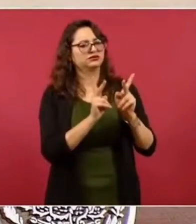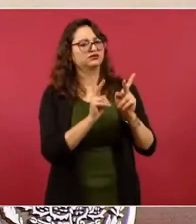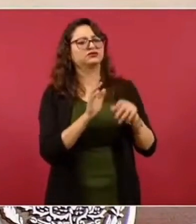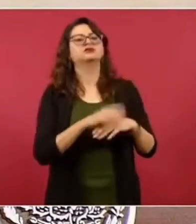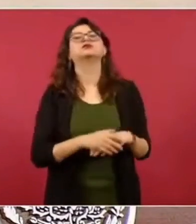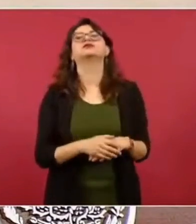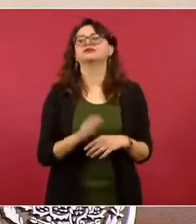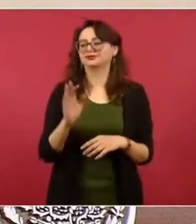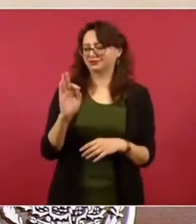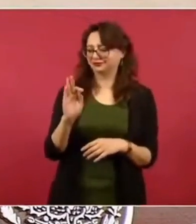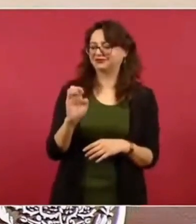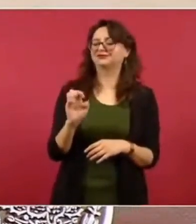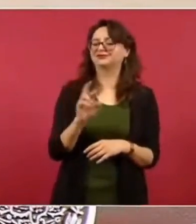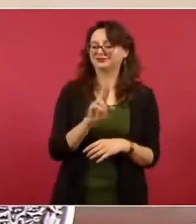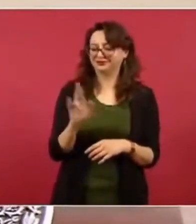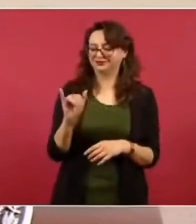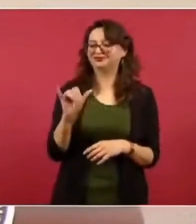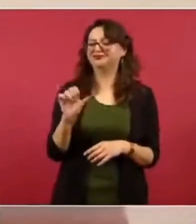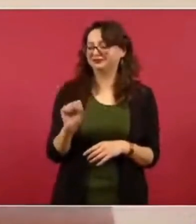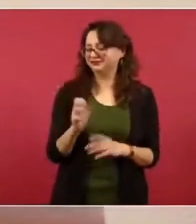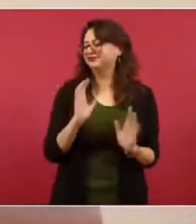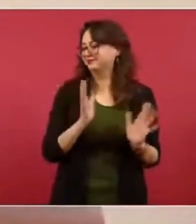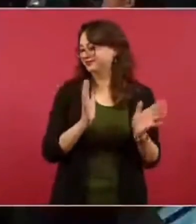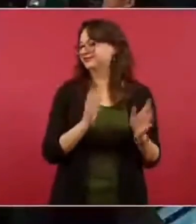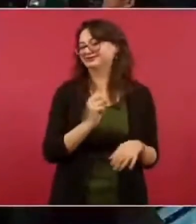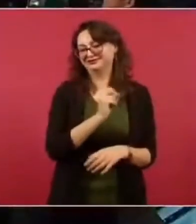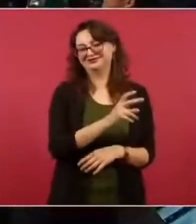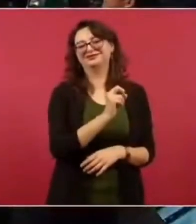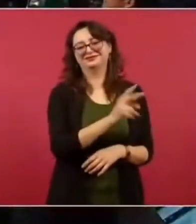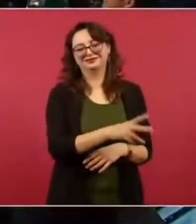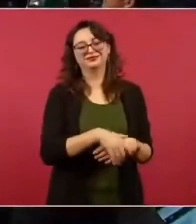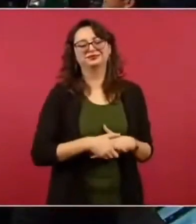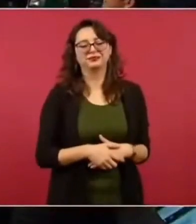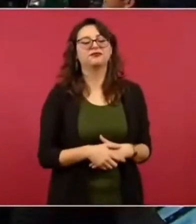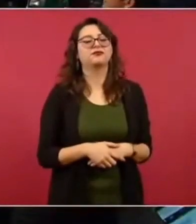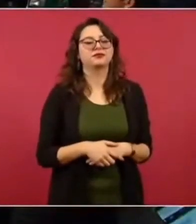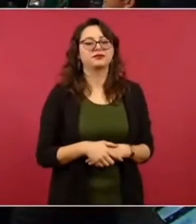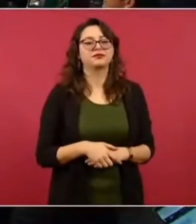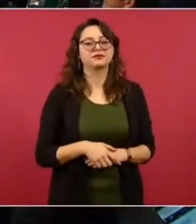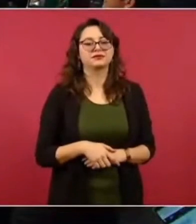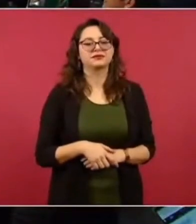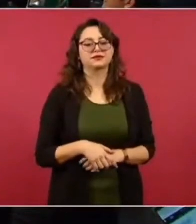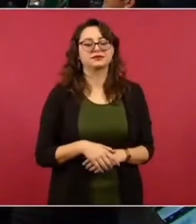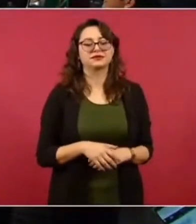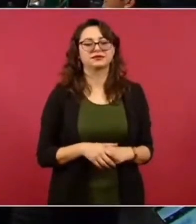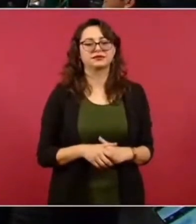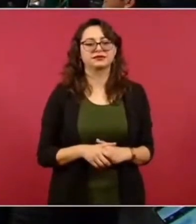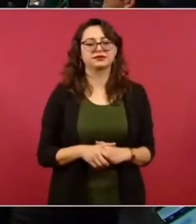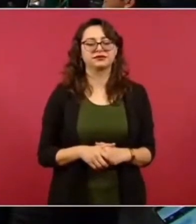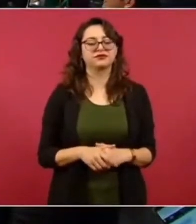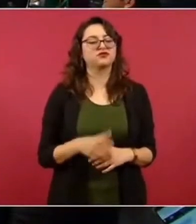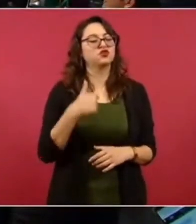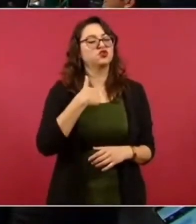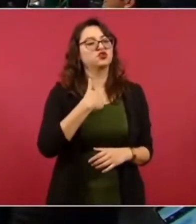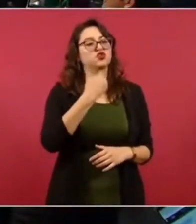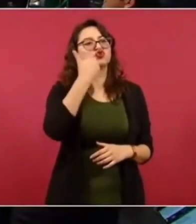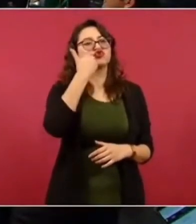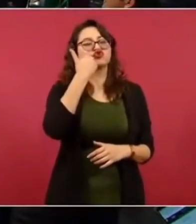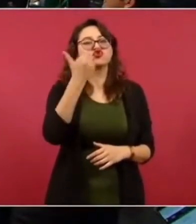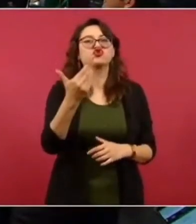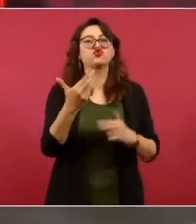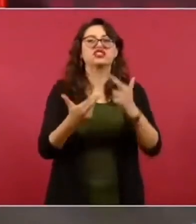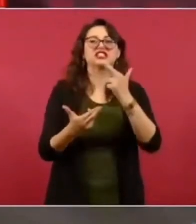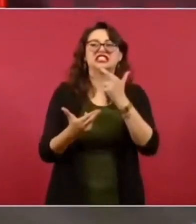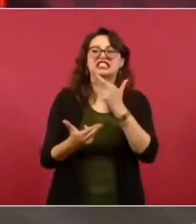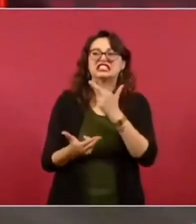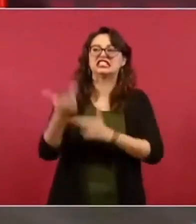Ah, bueno. Ahí va. Ahí va. Ya se los dejó. Yo colgaba a cada uno de los, no, no colgaba,